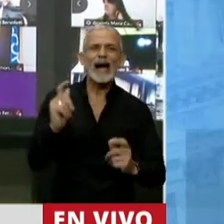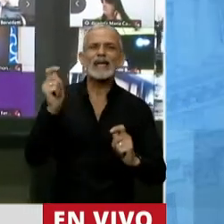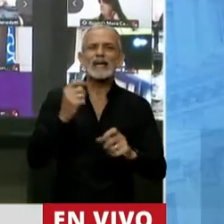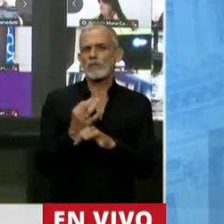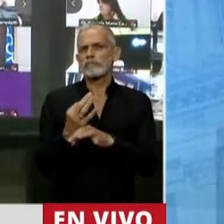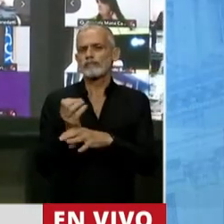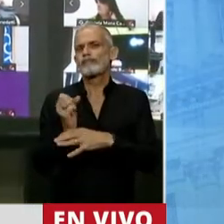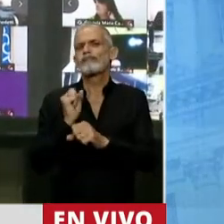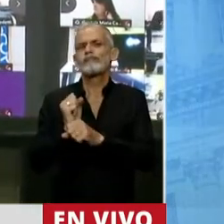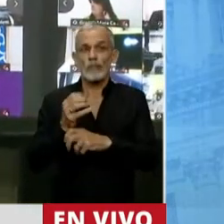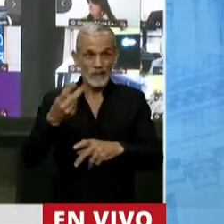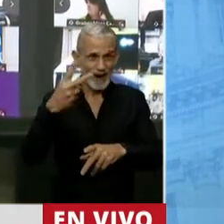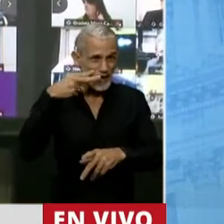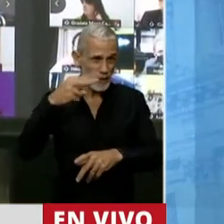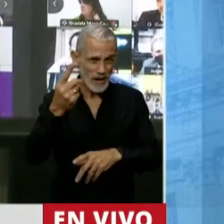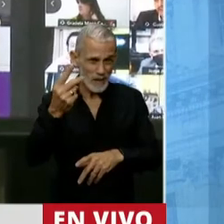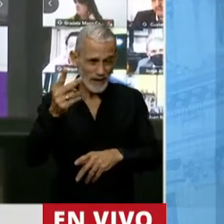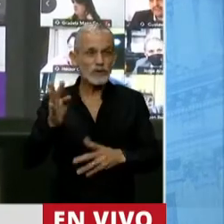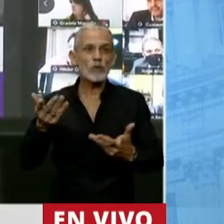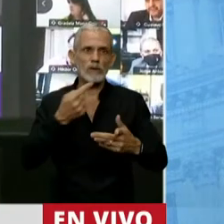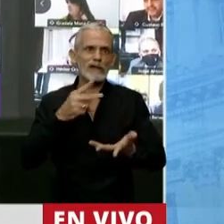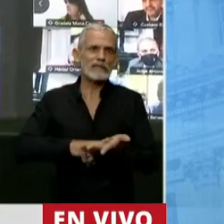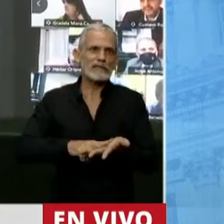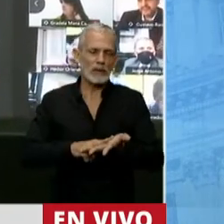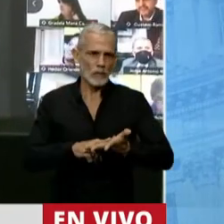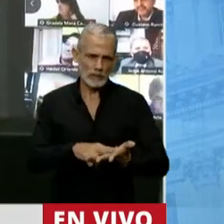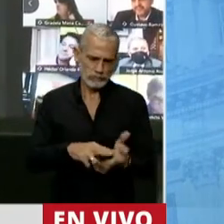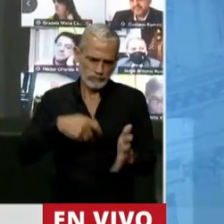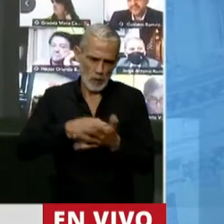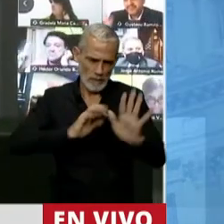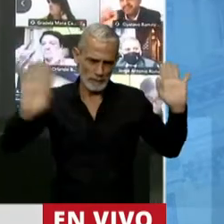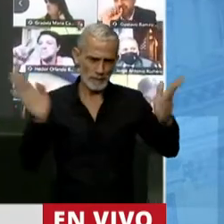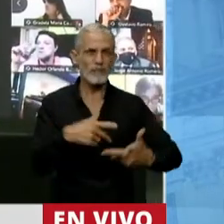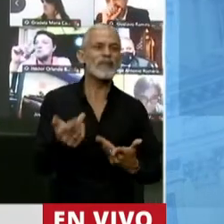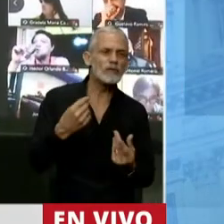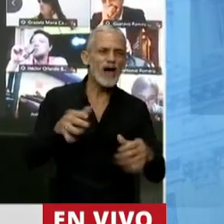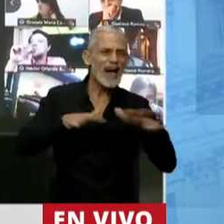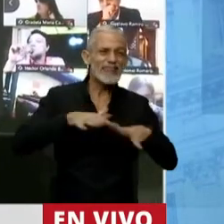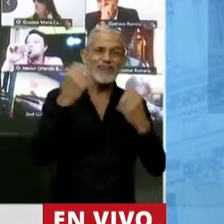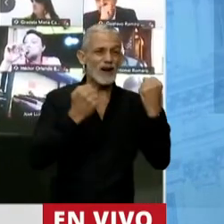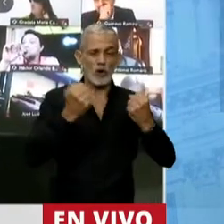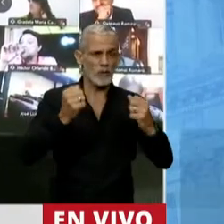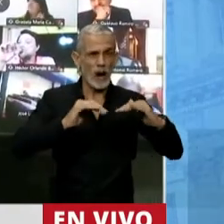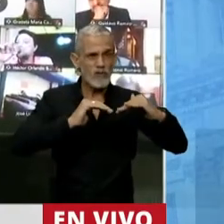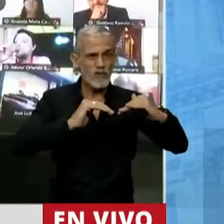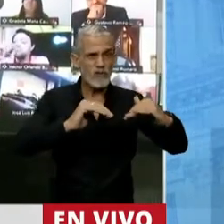especialistas 2021 en nuestro país es justamente porque está incrementando su carga impositiva y no su mayor actividad económica.